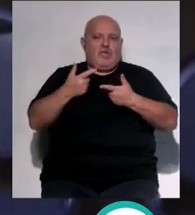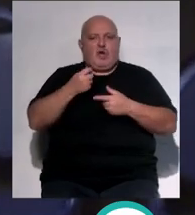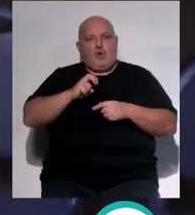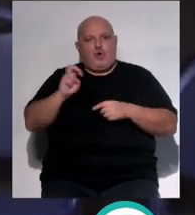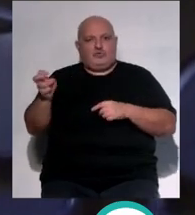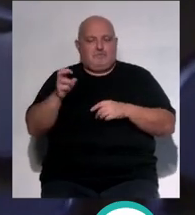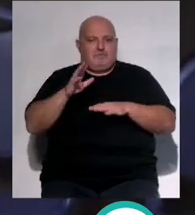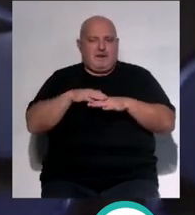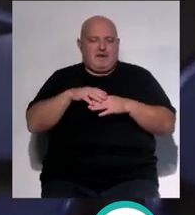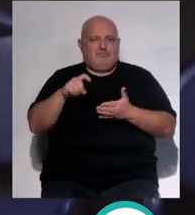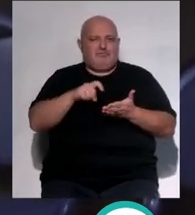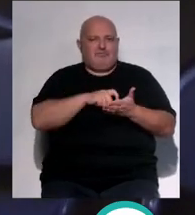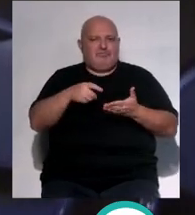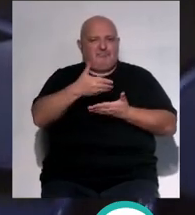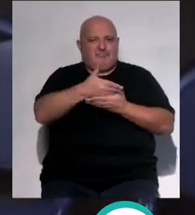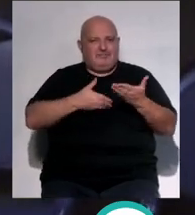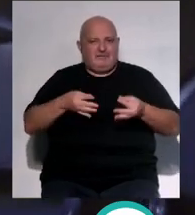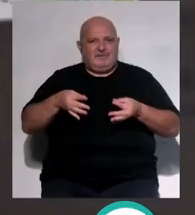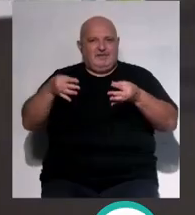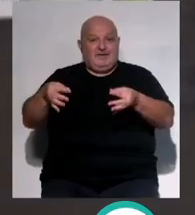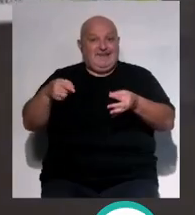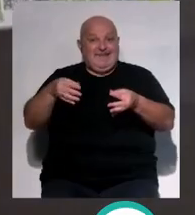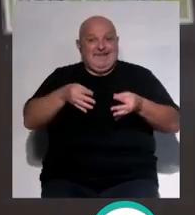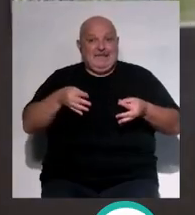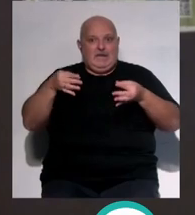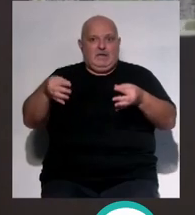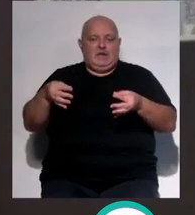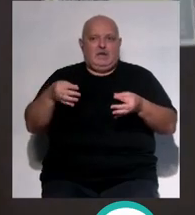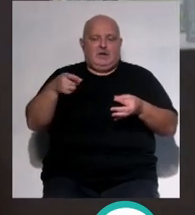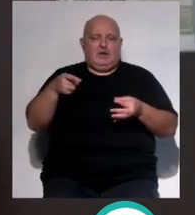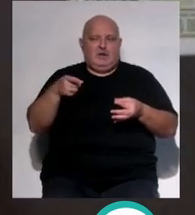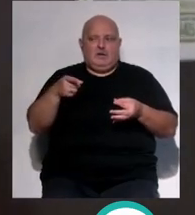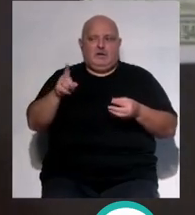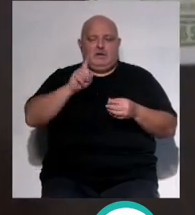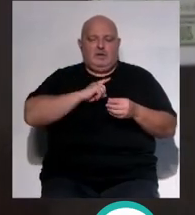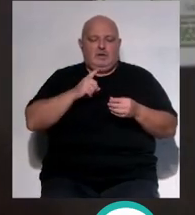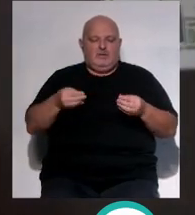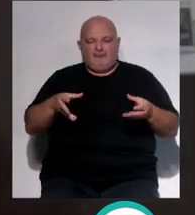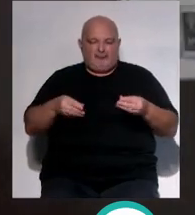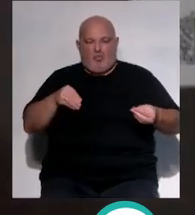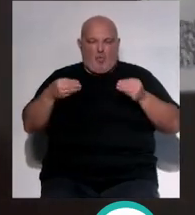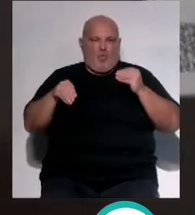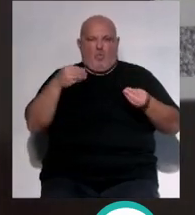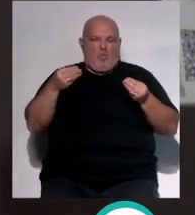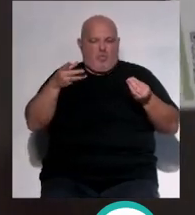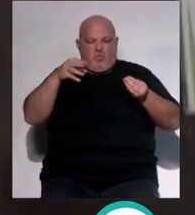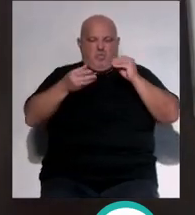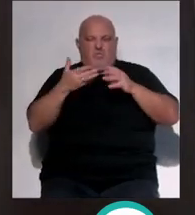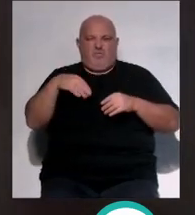le imprimí la hoja de tratamiento y al darse pues me la cogió se